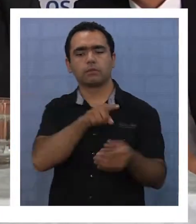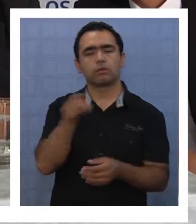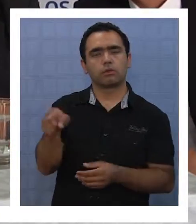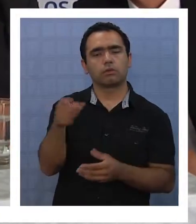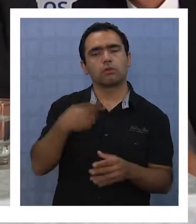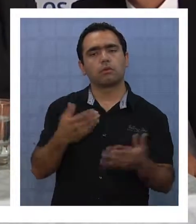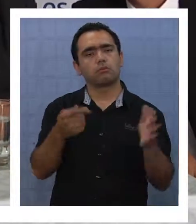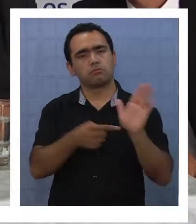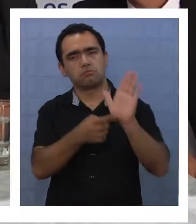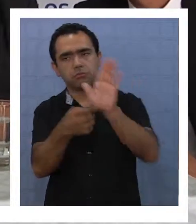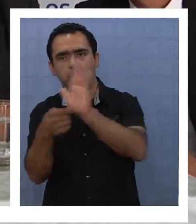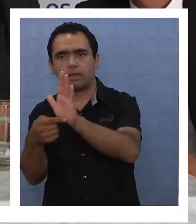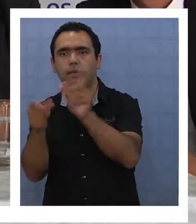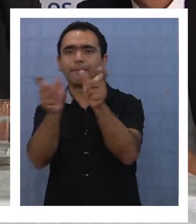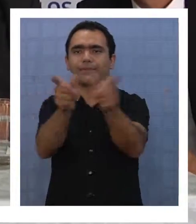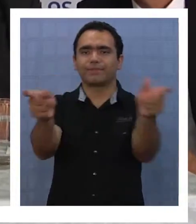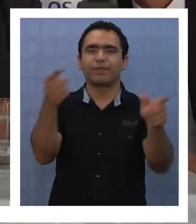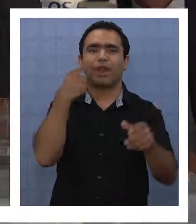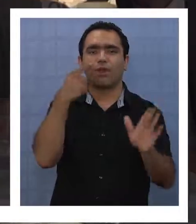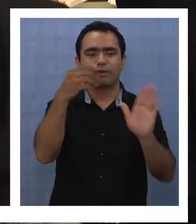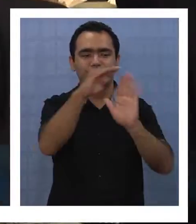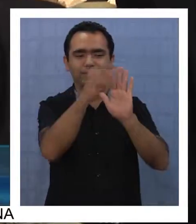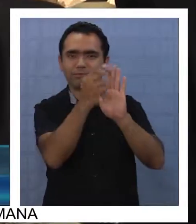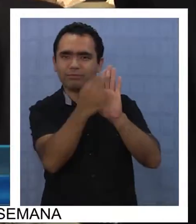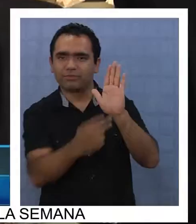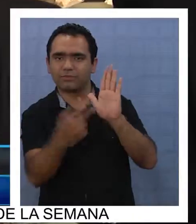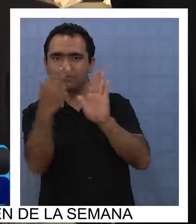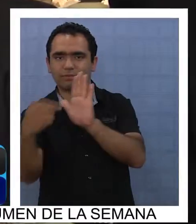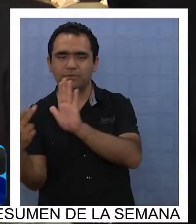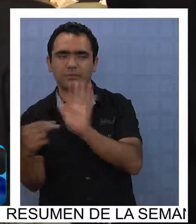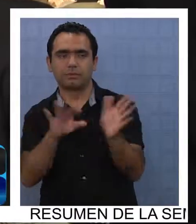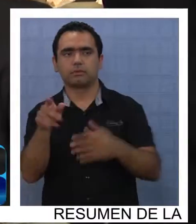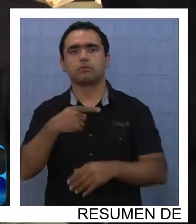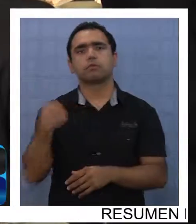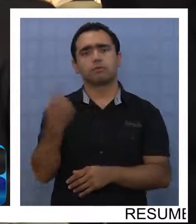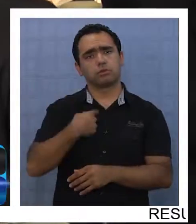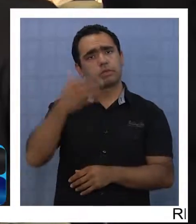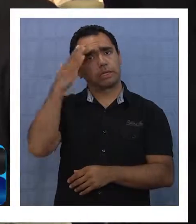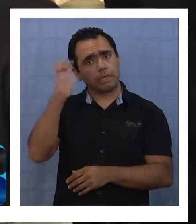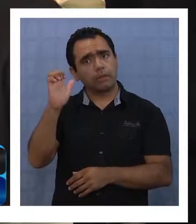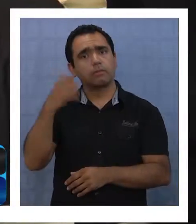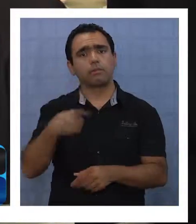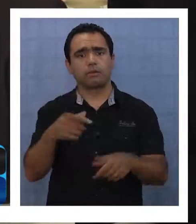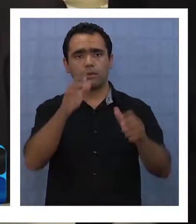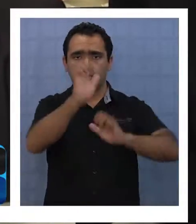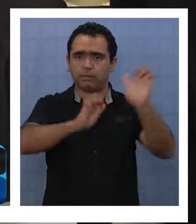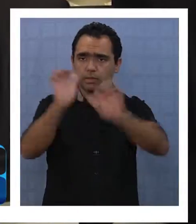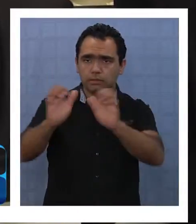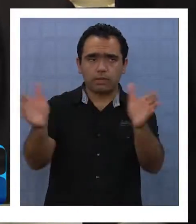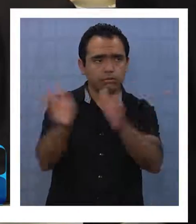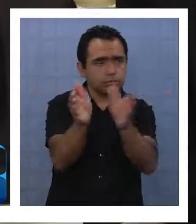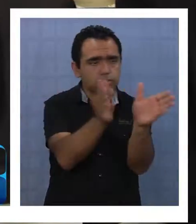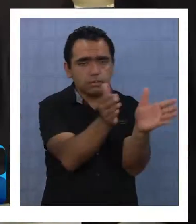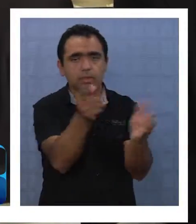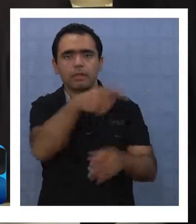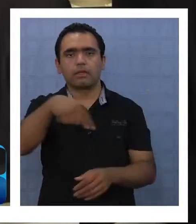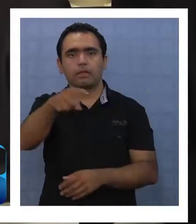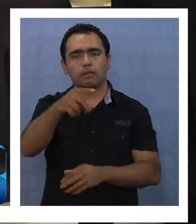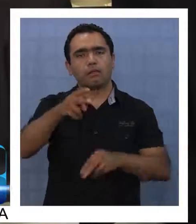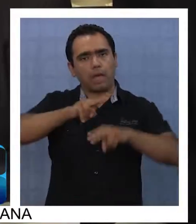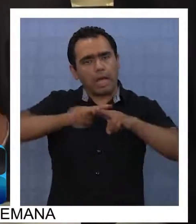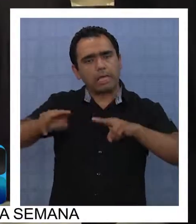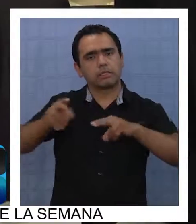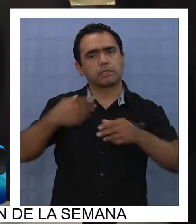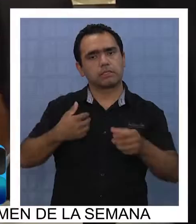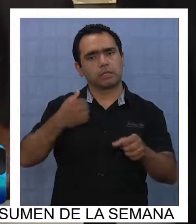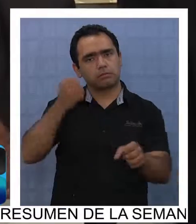es necesario que la gente los conozca y los demos a conocer. Creemos que cada uno de nuestros micro y pequeños empresarios sean capaces de generar al menos un empleo,